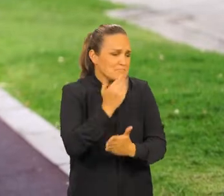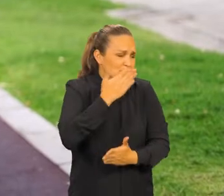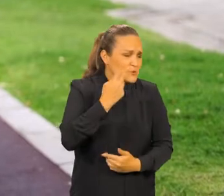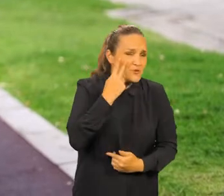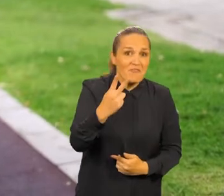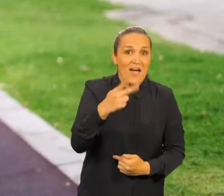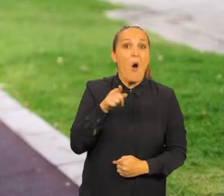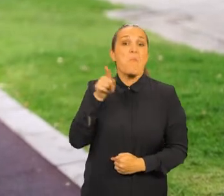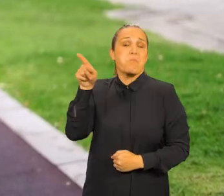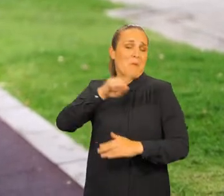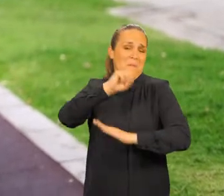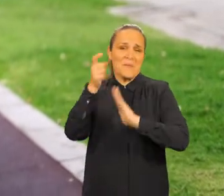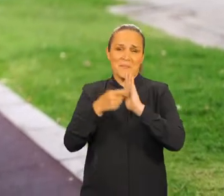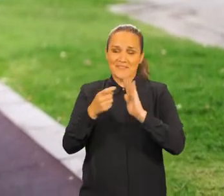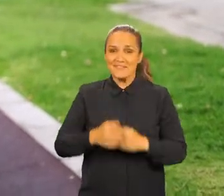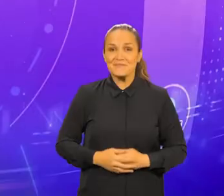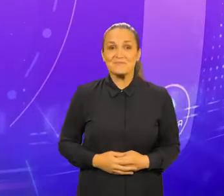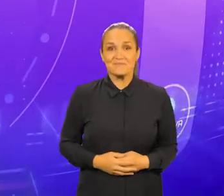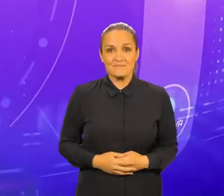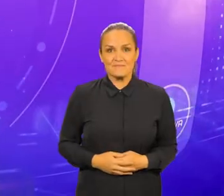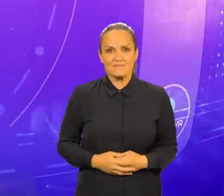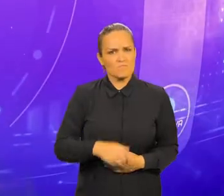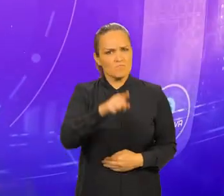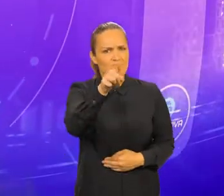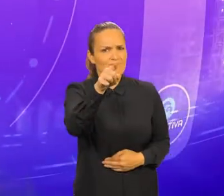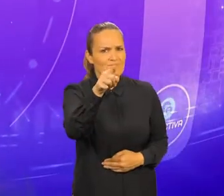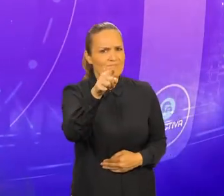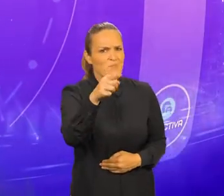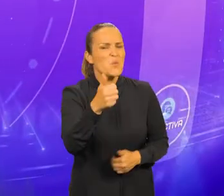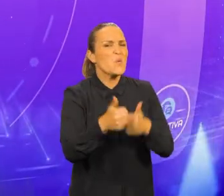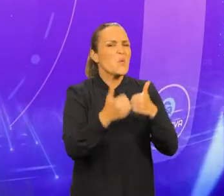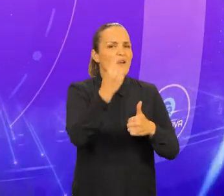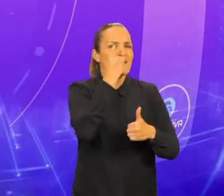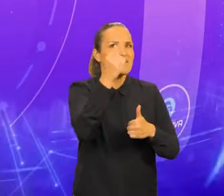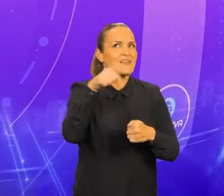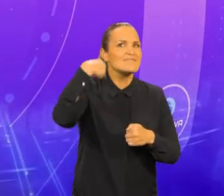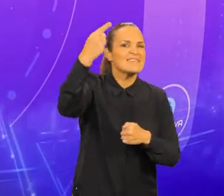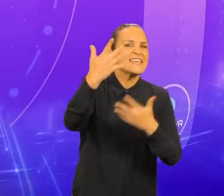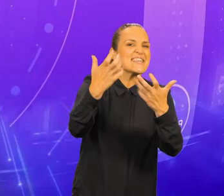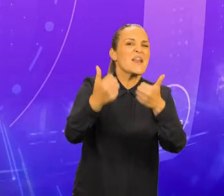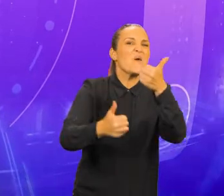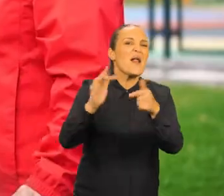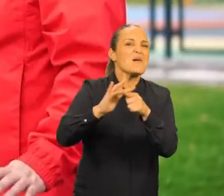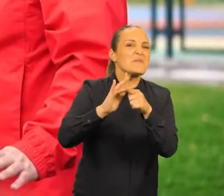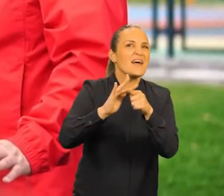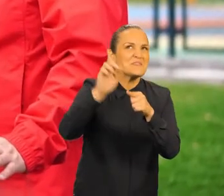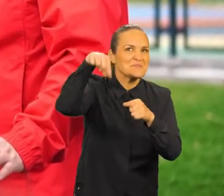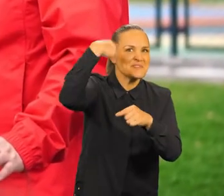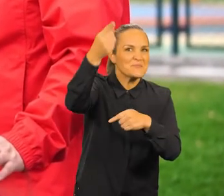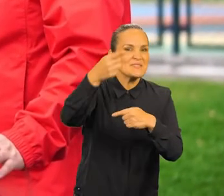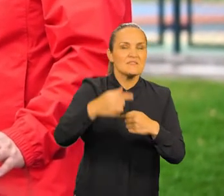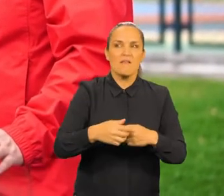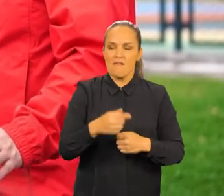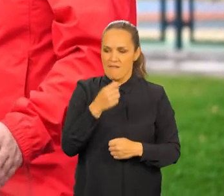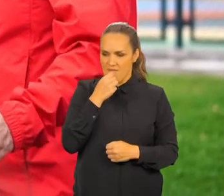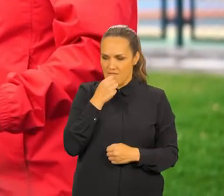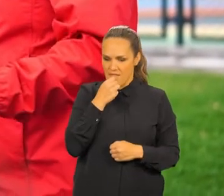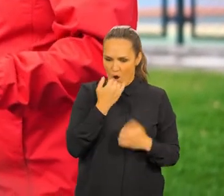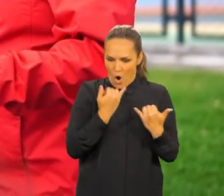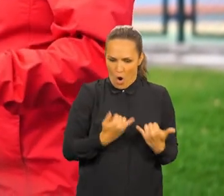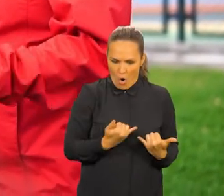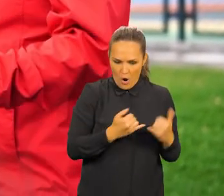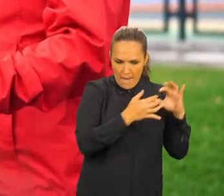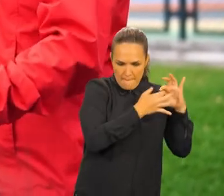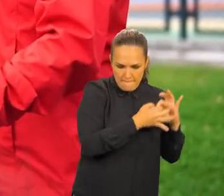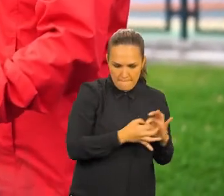se pierdan ninguno de nuestros programas. Simón, ¿qué te gustaría hacer en el próximo capítulo? Bueno, yo creo que para seguir con la